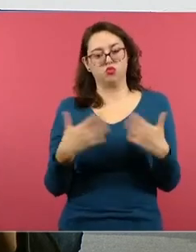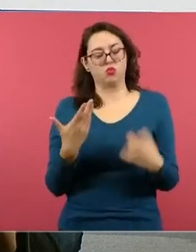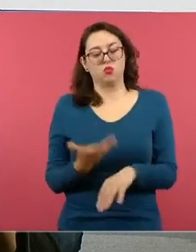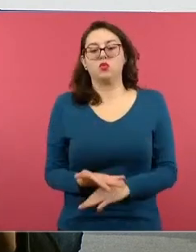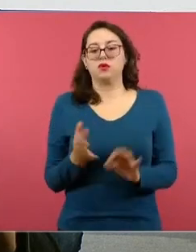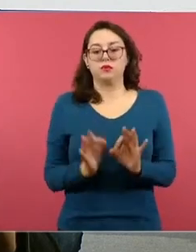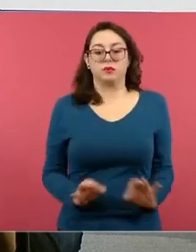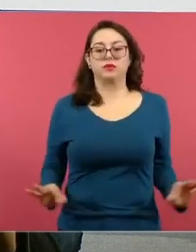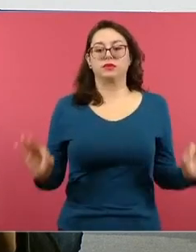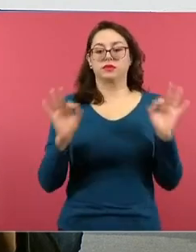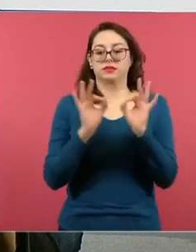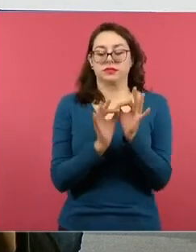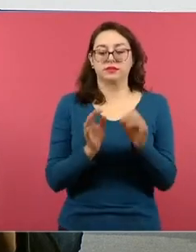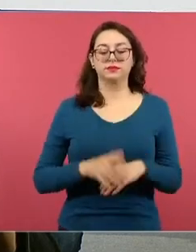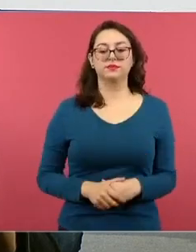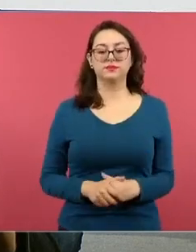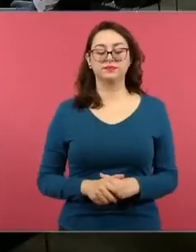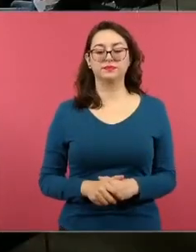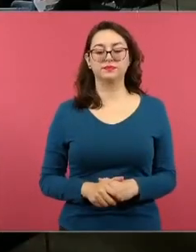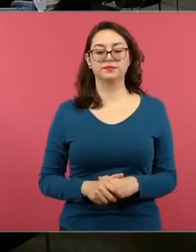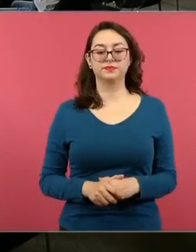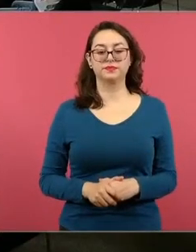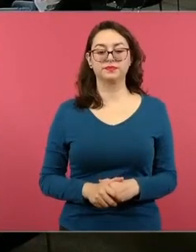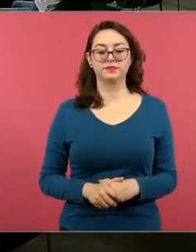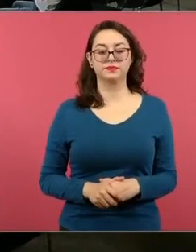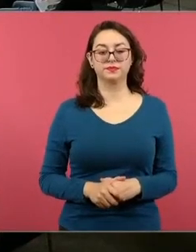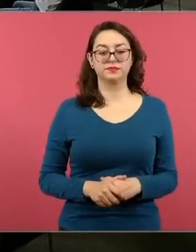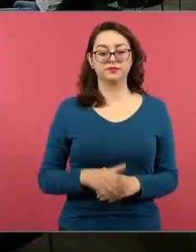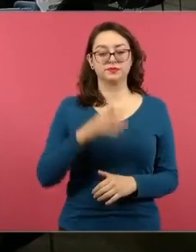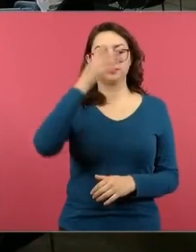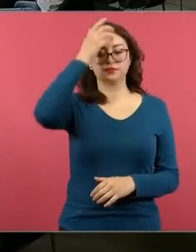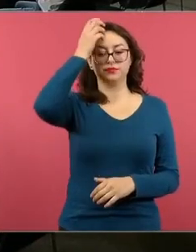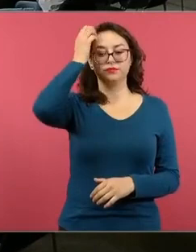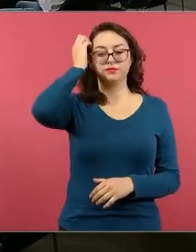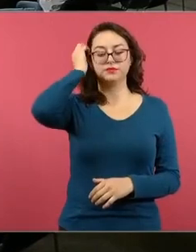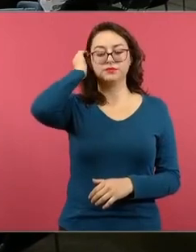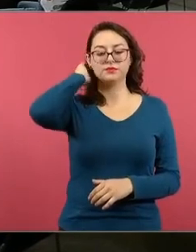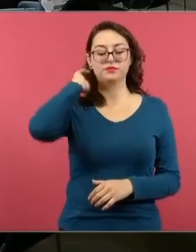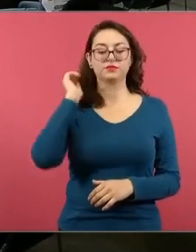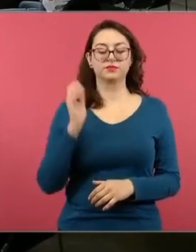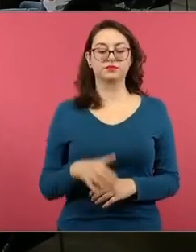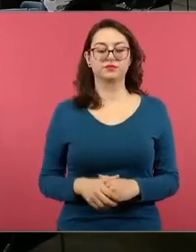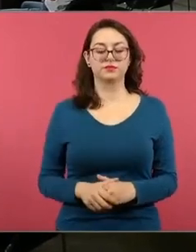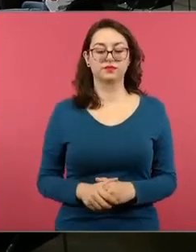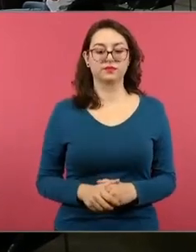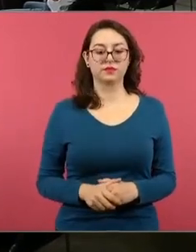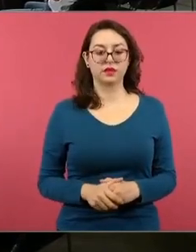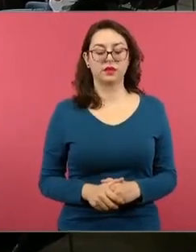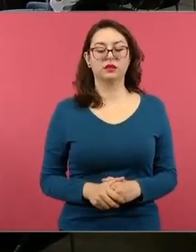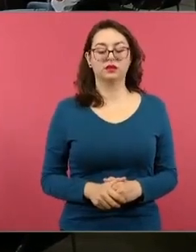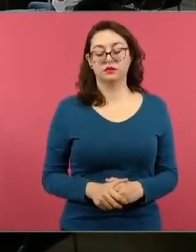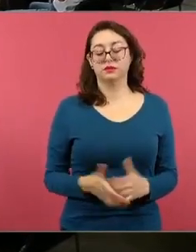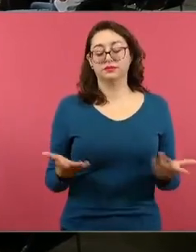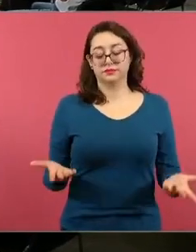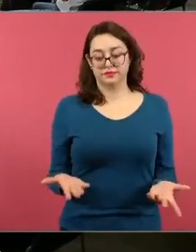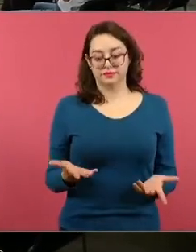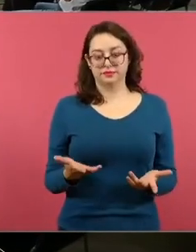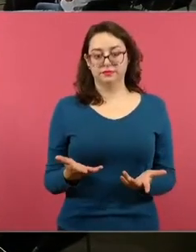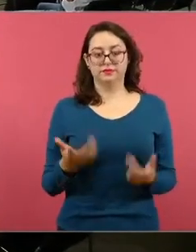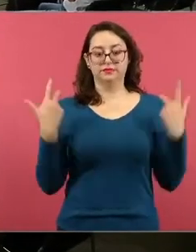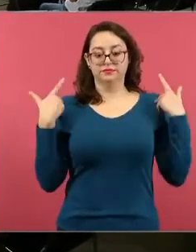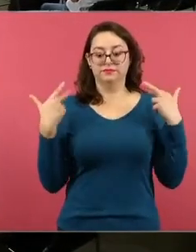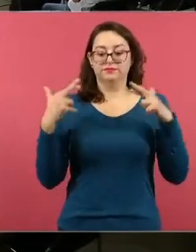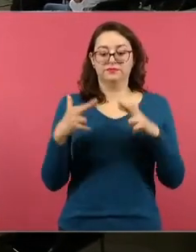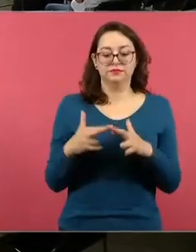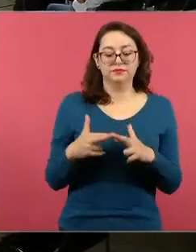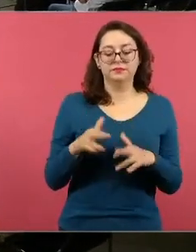Bueno, aquí viene ese tránsito disciplinar entre lo que saben con esto que van a aprender y